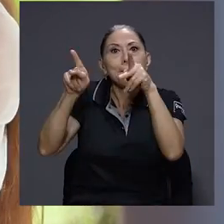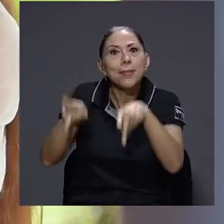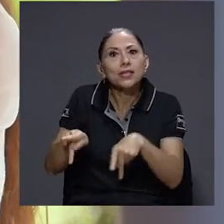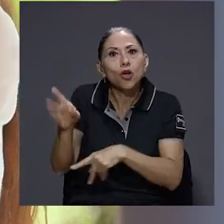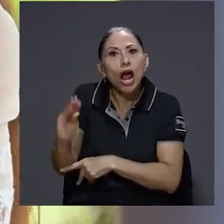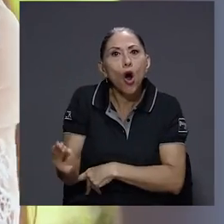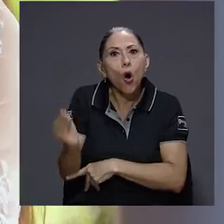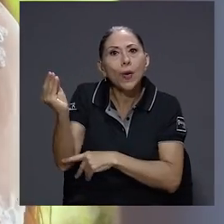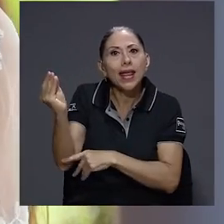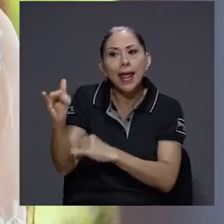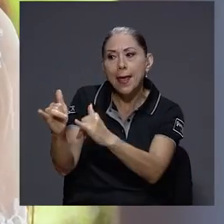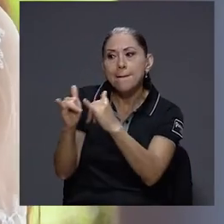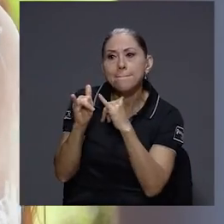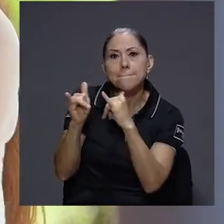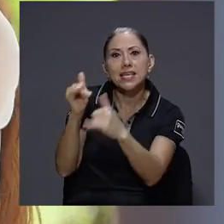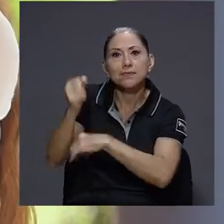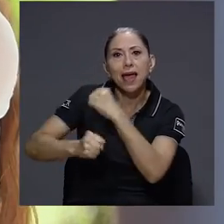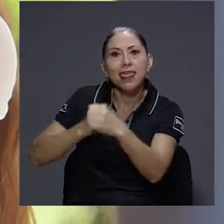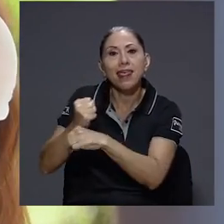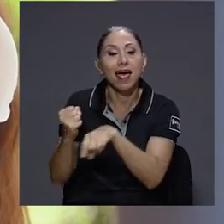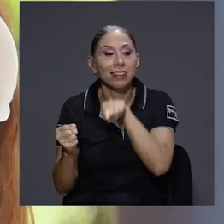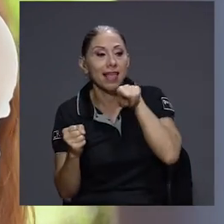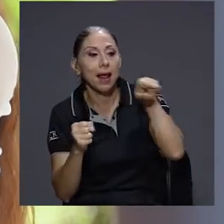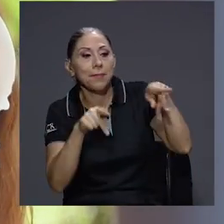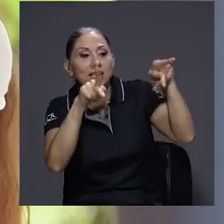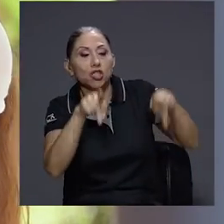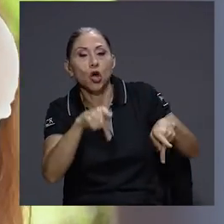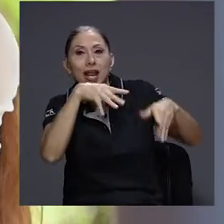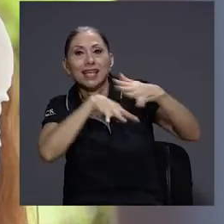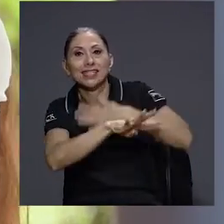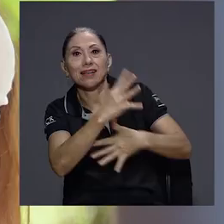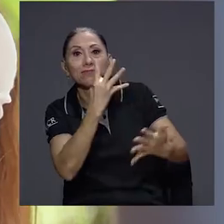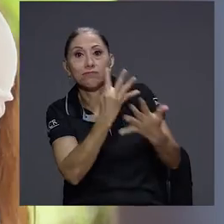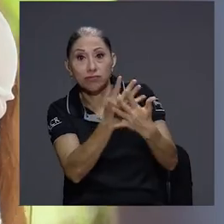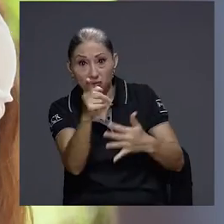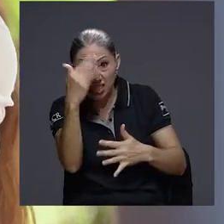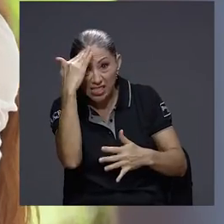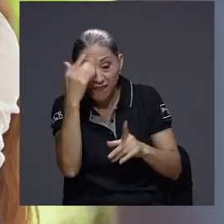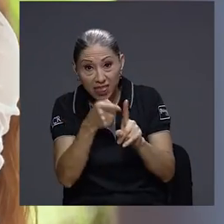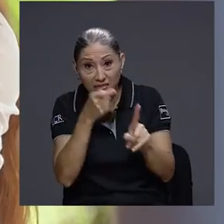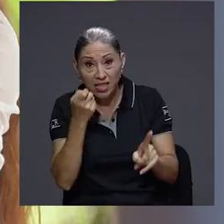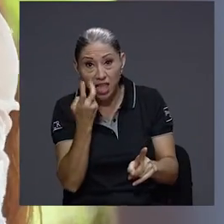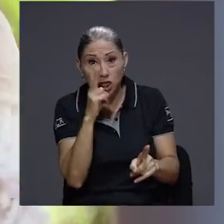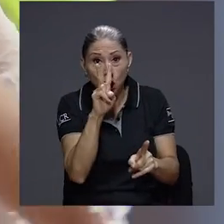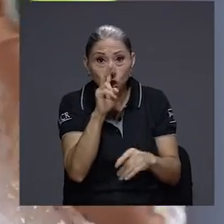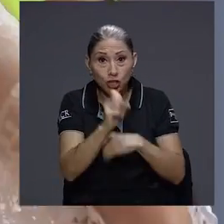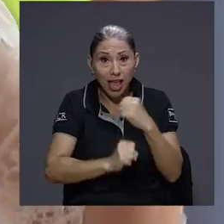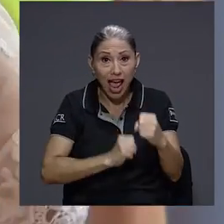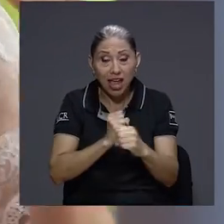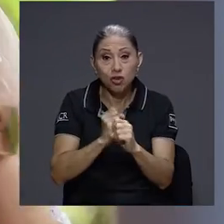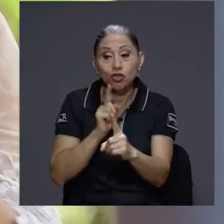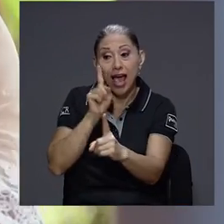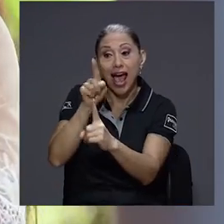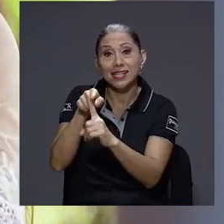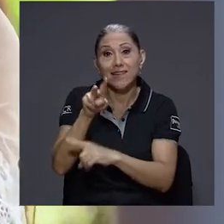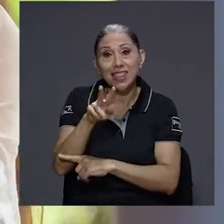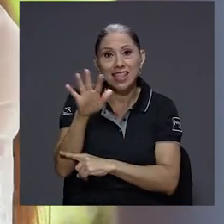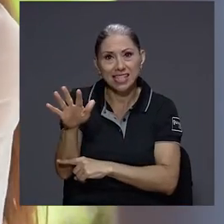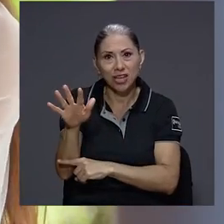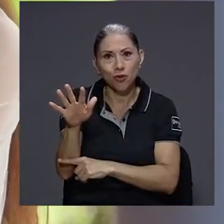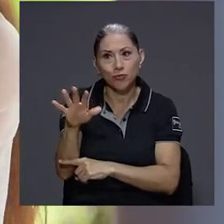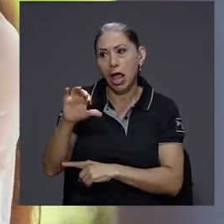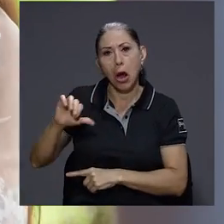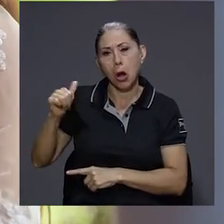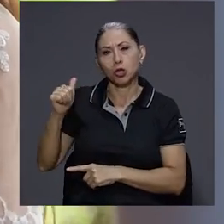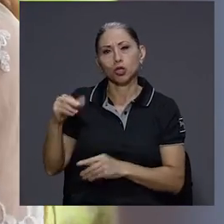las que están ahorita en privación de libertad, que sabe que tenemos desde los 12 años, incluso hasta los 25. Claro, hay población más adulta, pero estamos